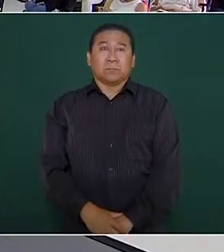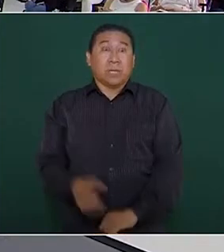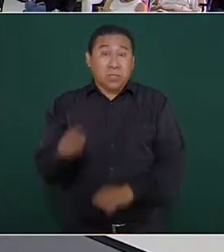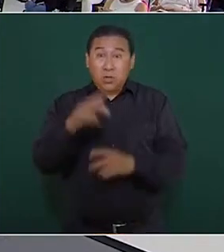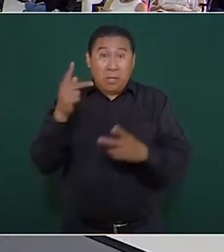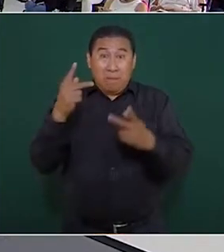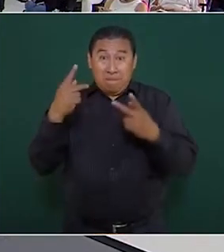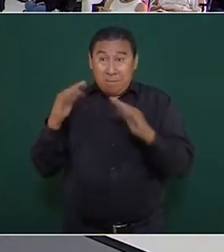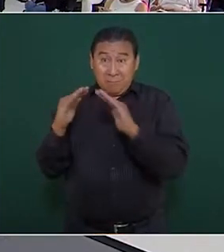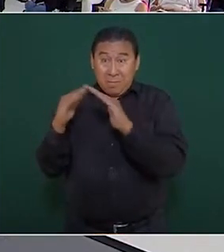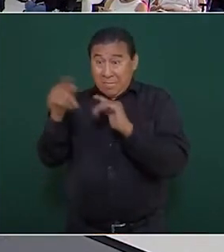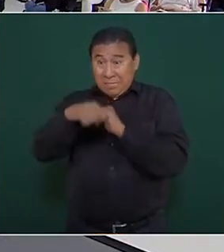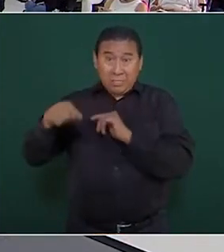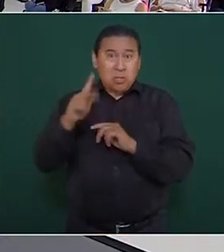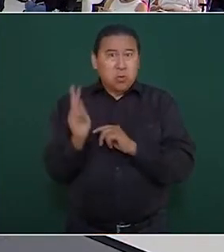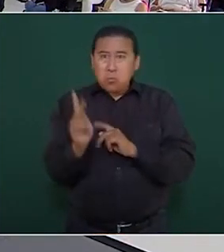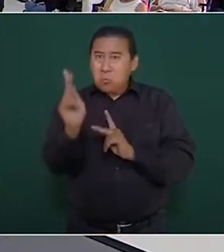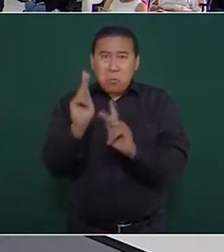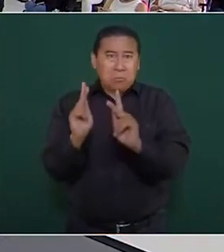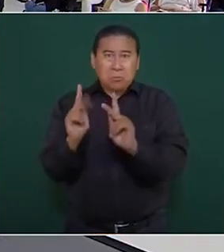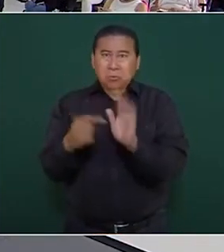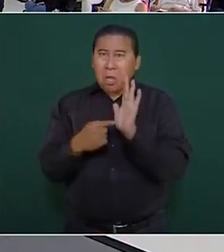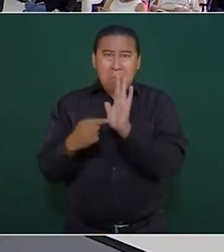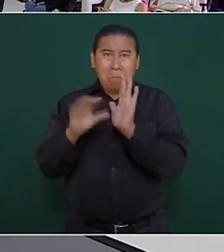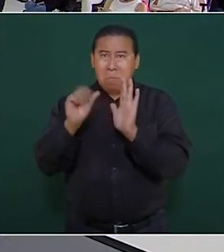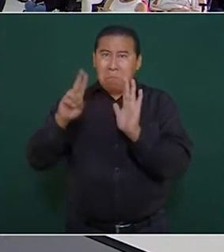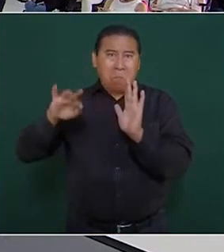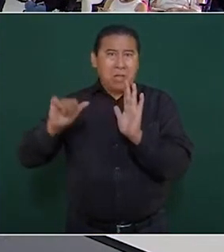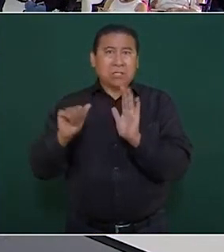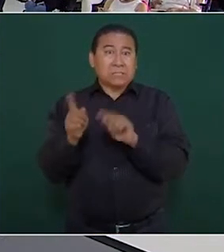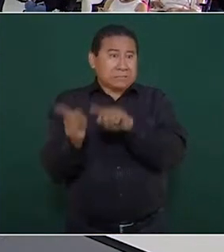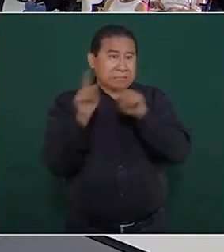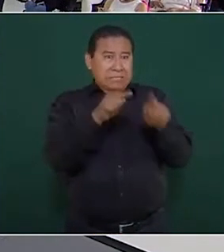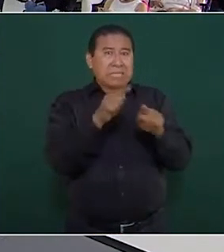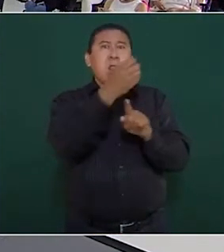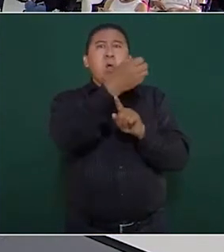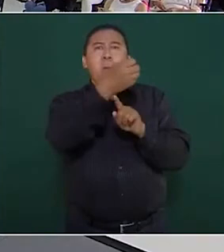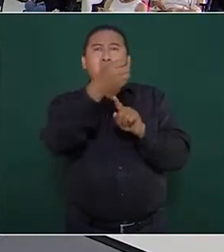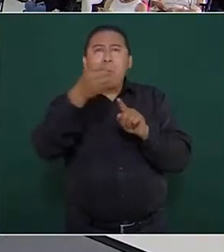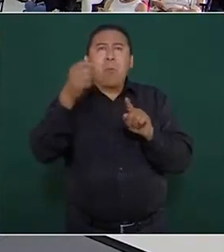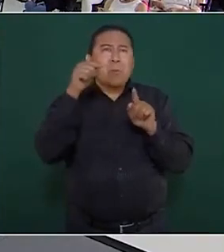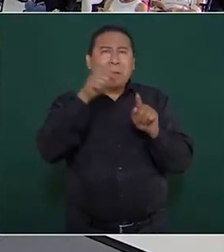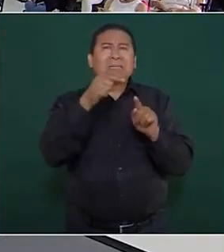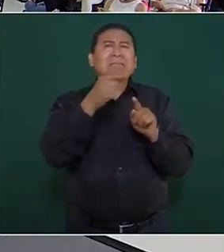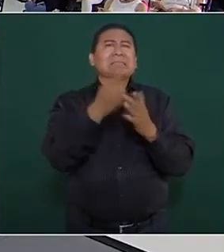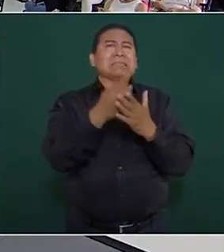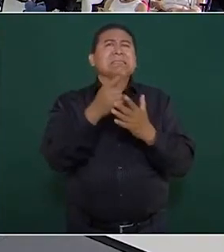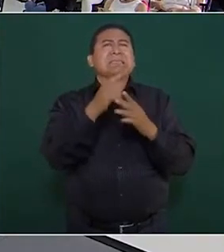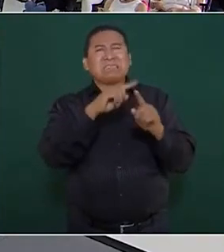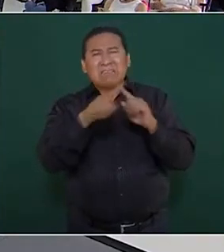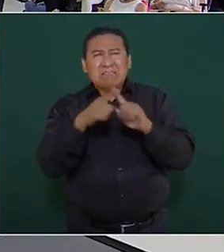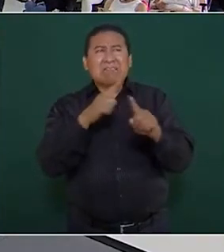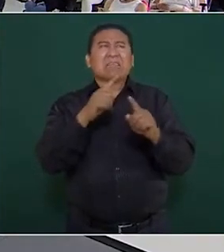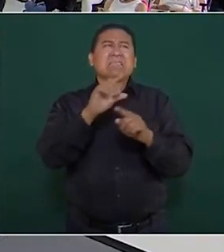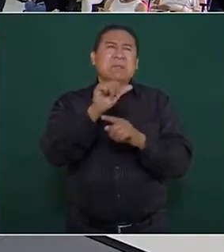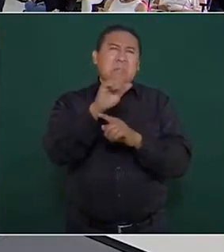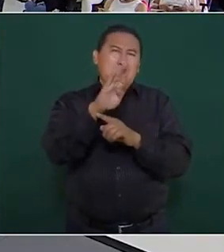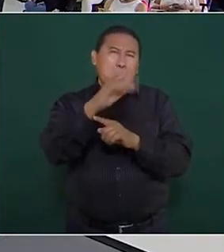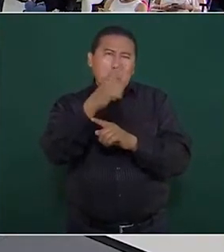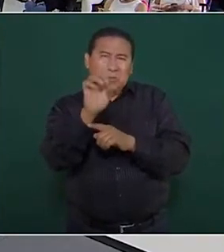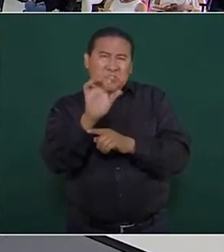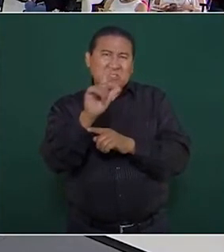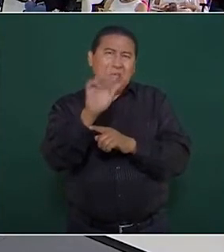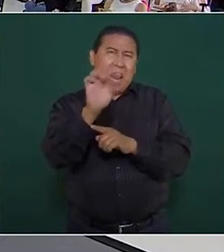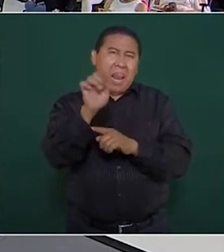habitantes de los pueblos, sino de las organizaciones estas de Claudio X González y